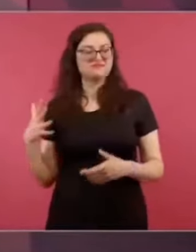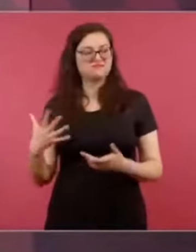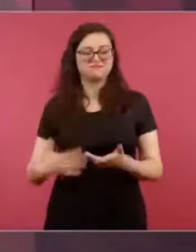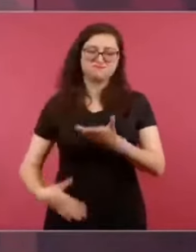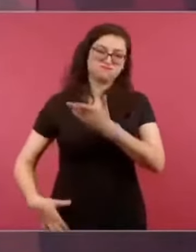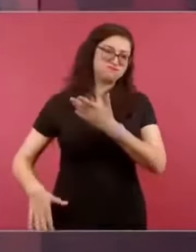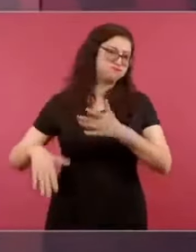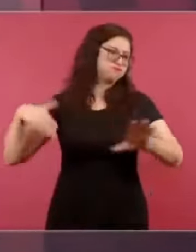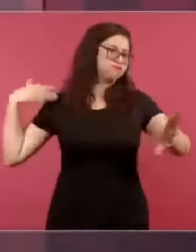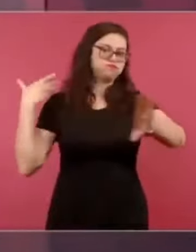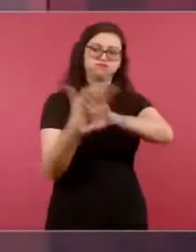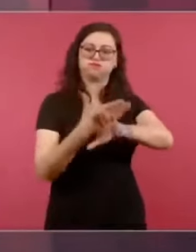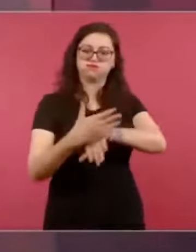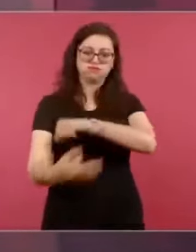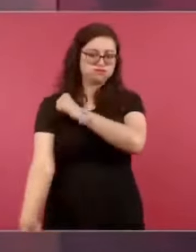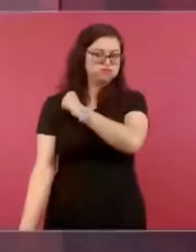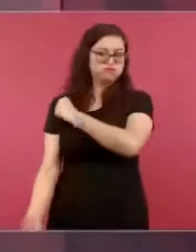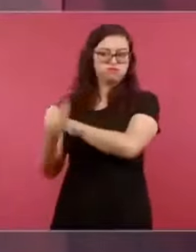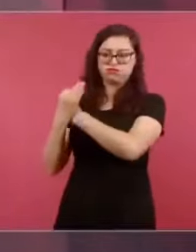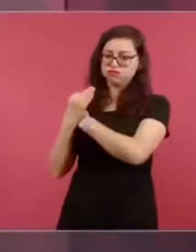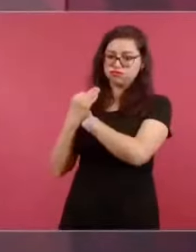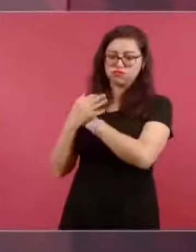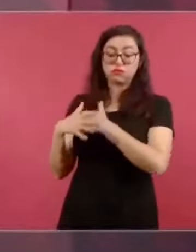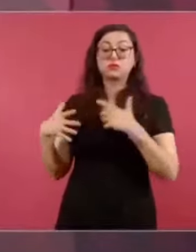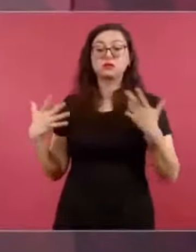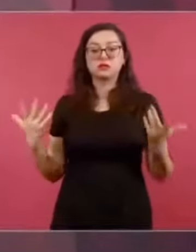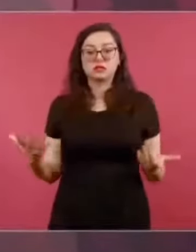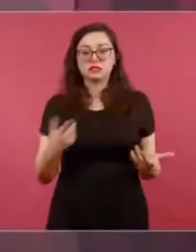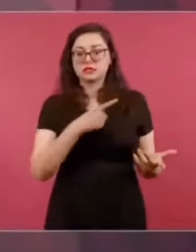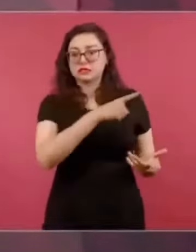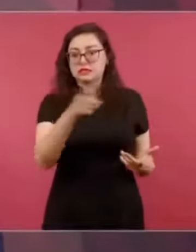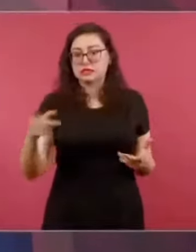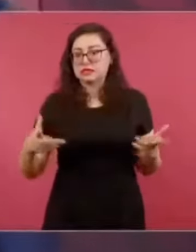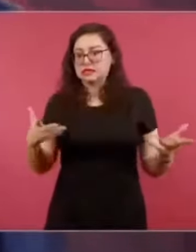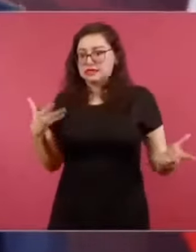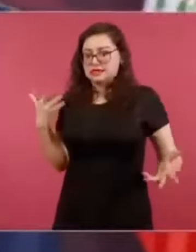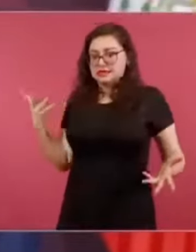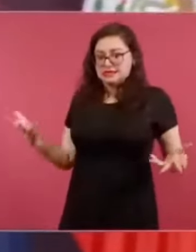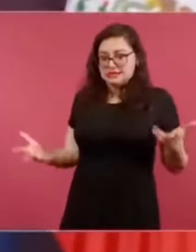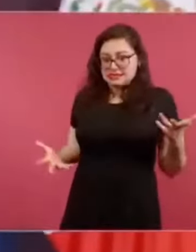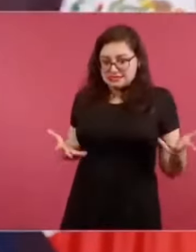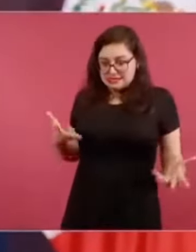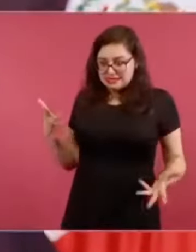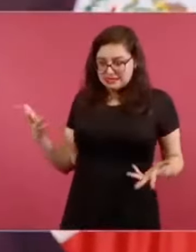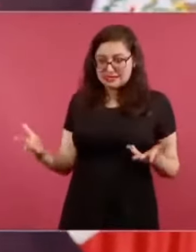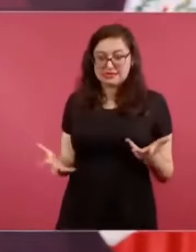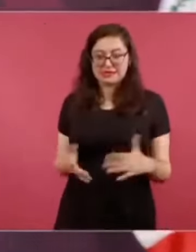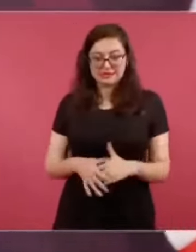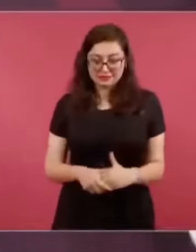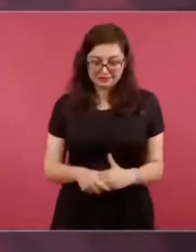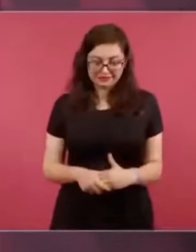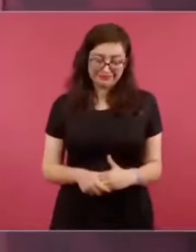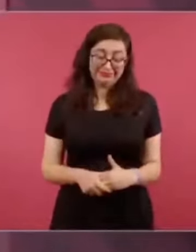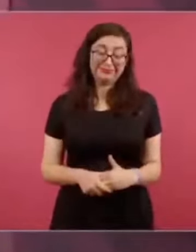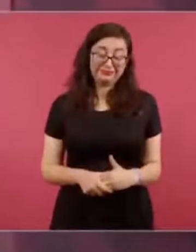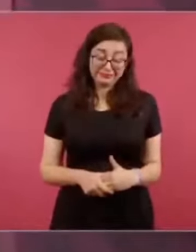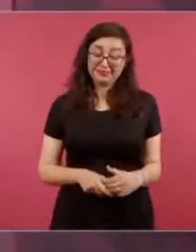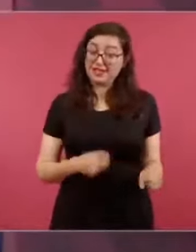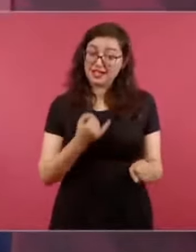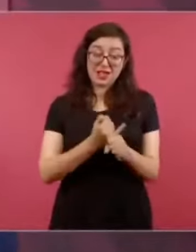mucha pieza y porque era una gran injusticia, me acusaban de violar un amparo